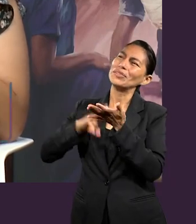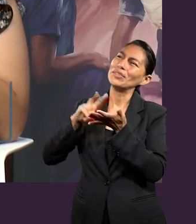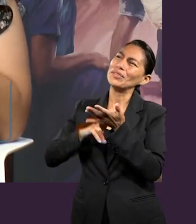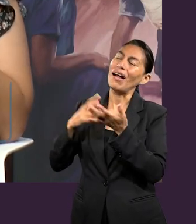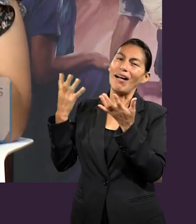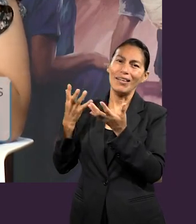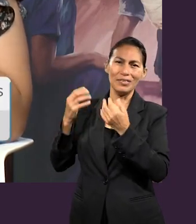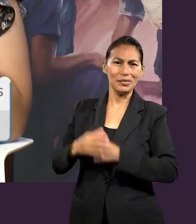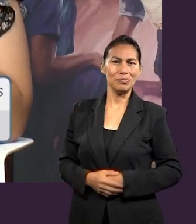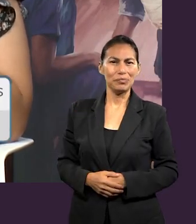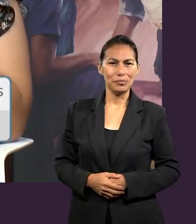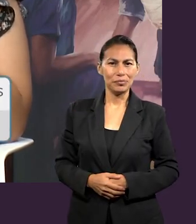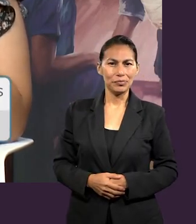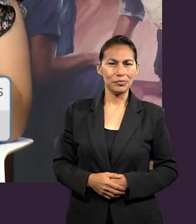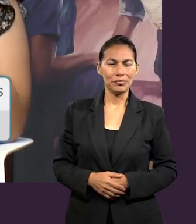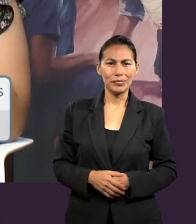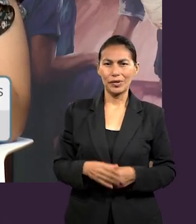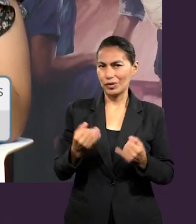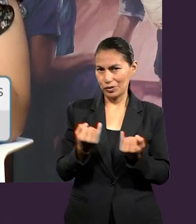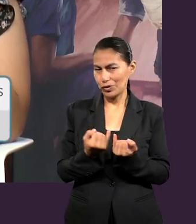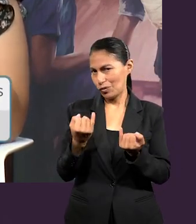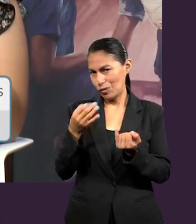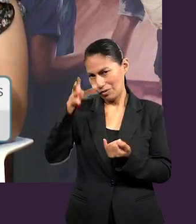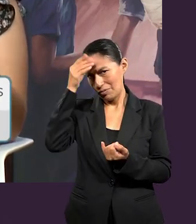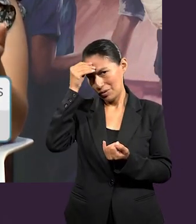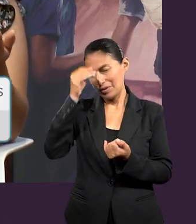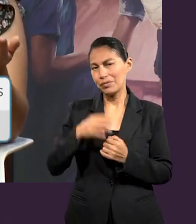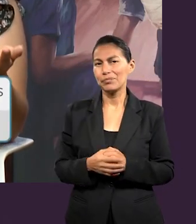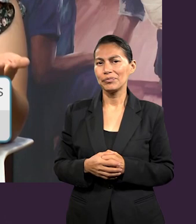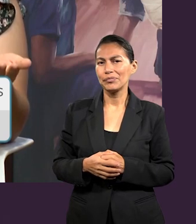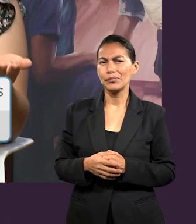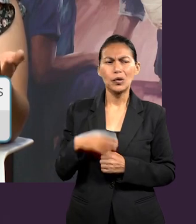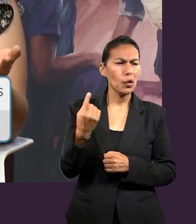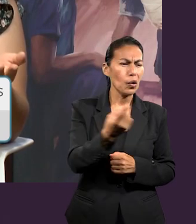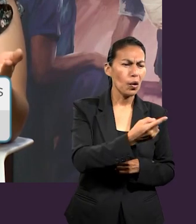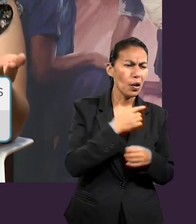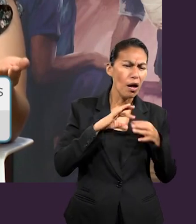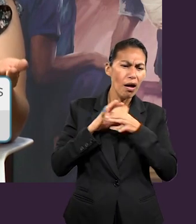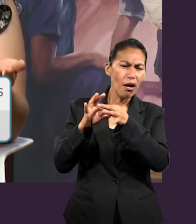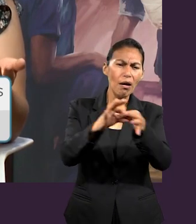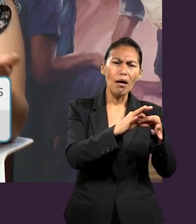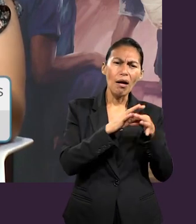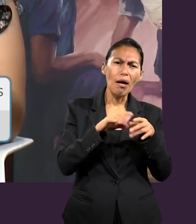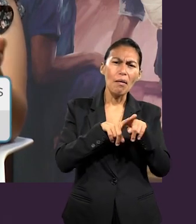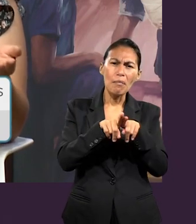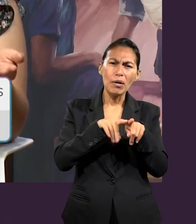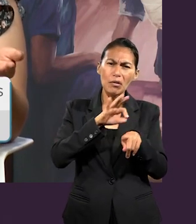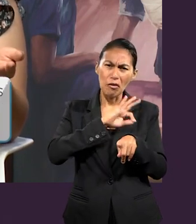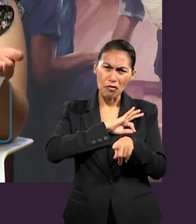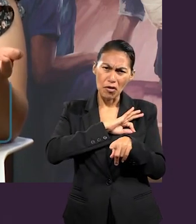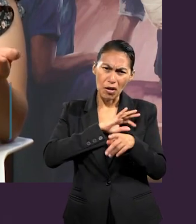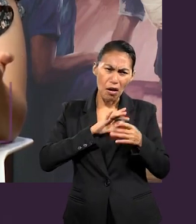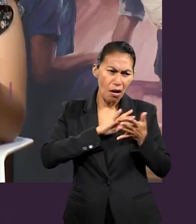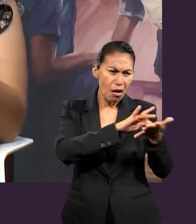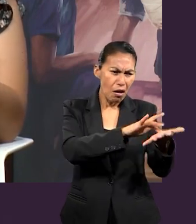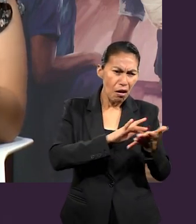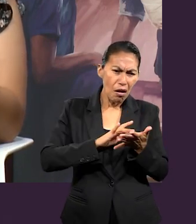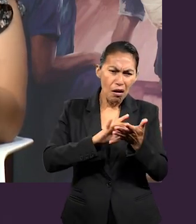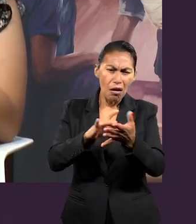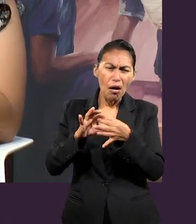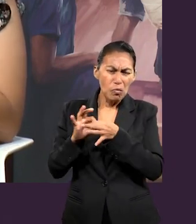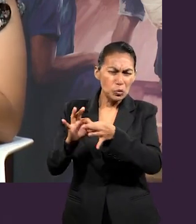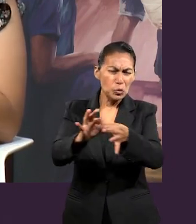Algo igual que me queda muy, muy pegado de la lección es apoyarnos como hermanos de fe, no importa realmente cuál sea la fe,